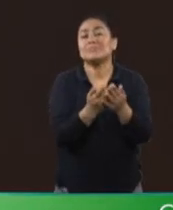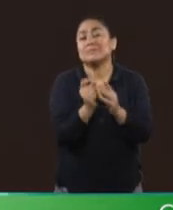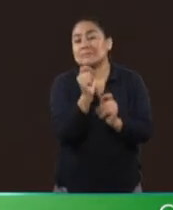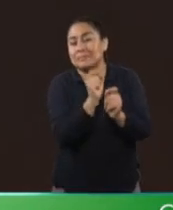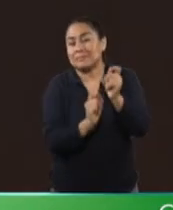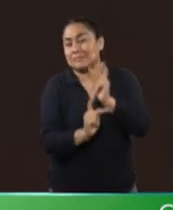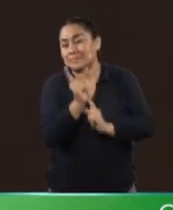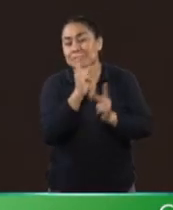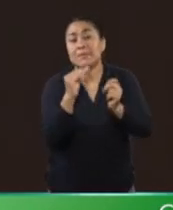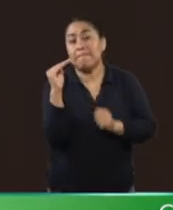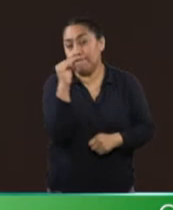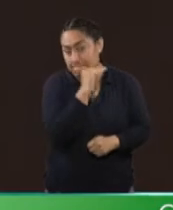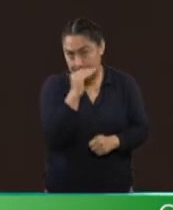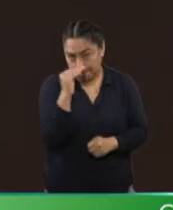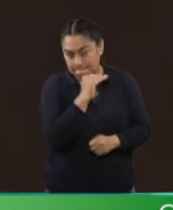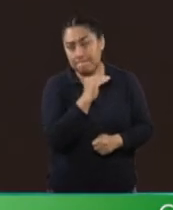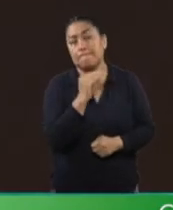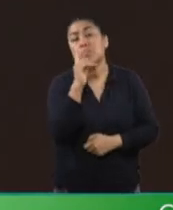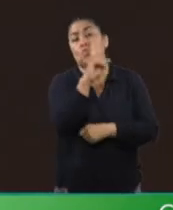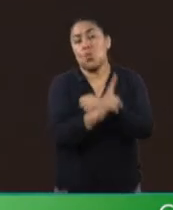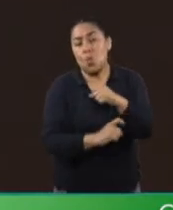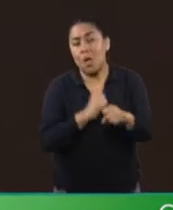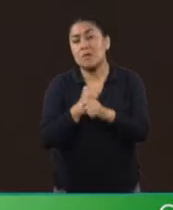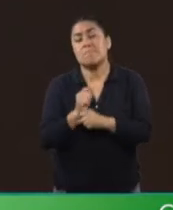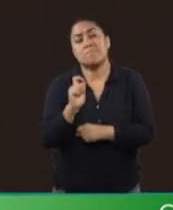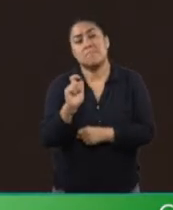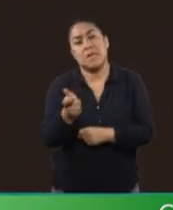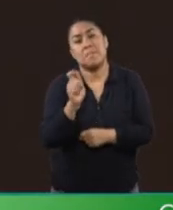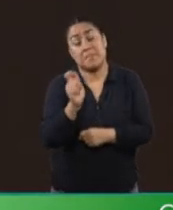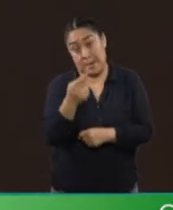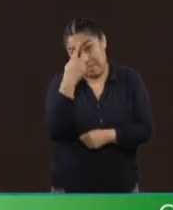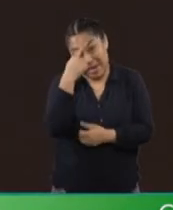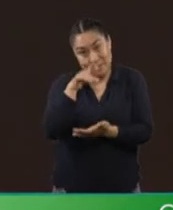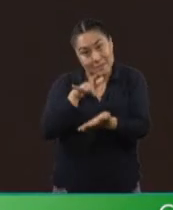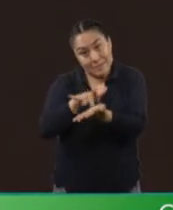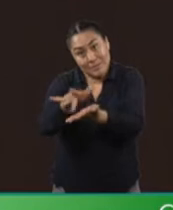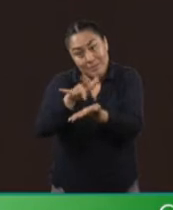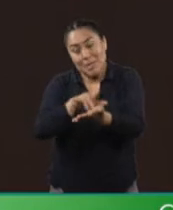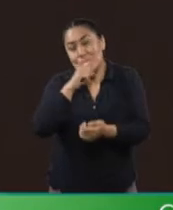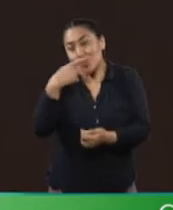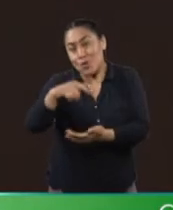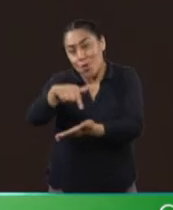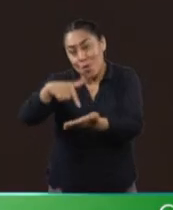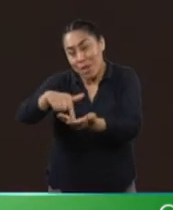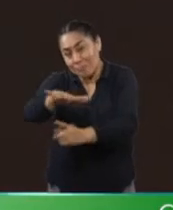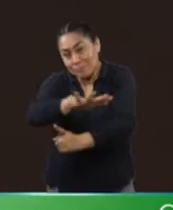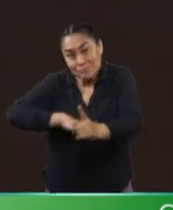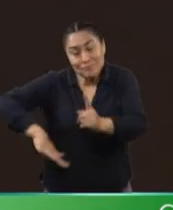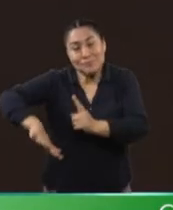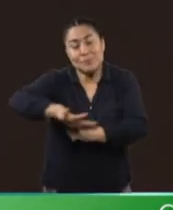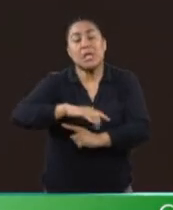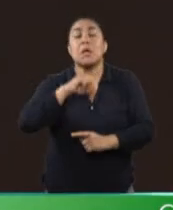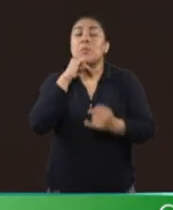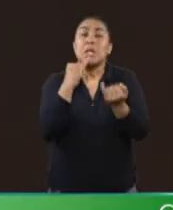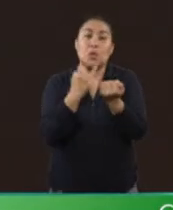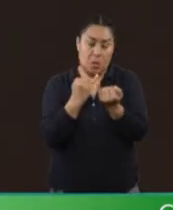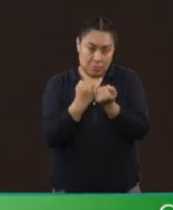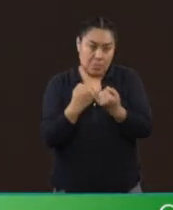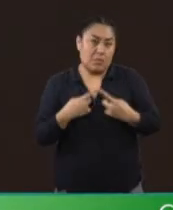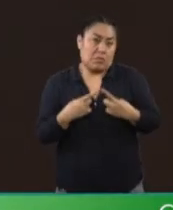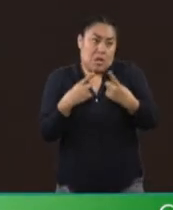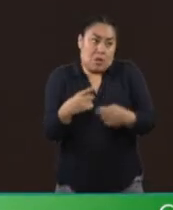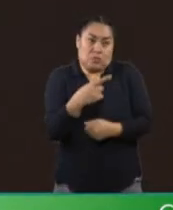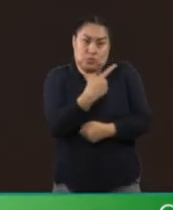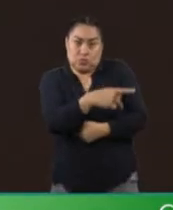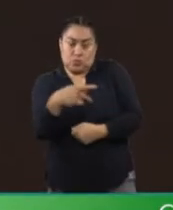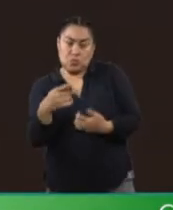asistencia anual. Esto no sólo fortalece la economía local, sino que también promueve la autosuficiencia